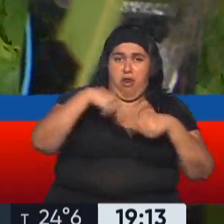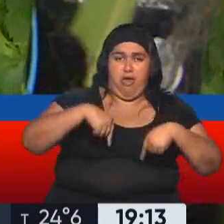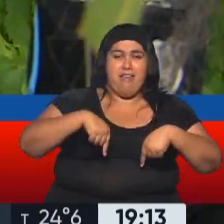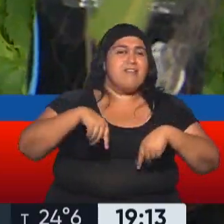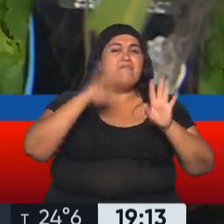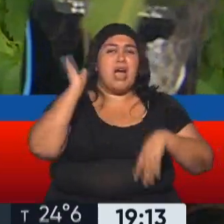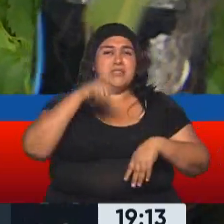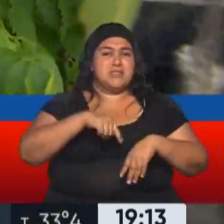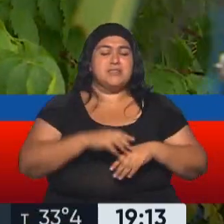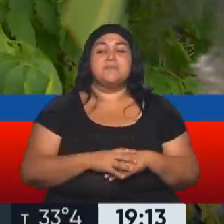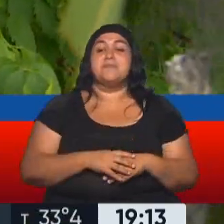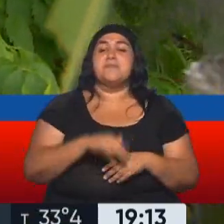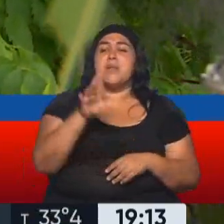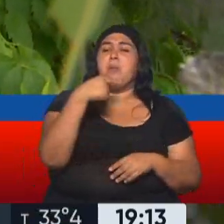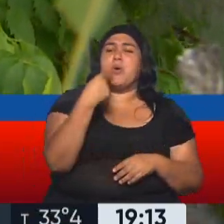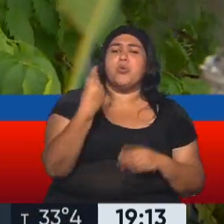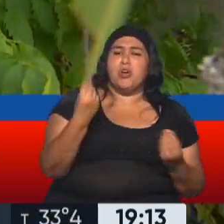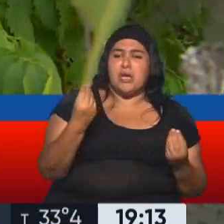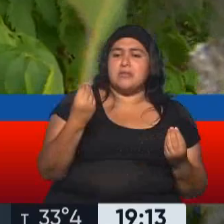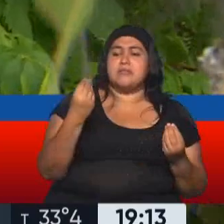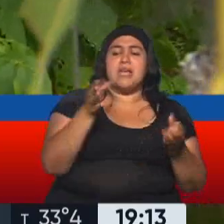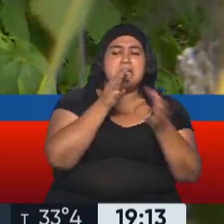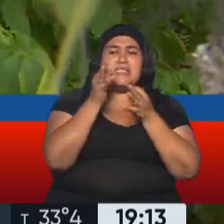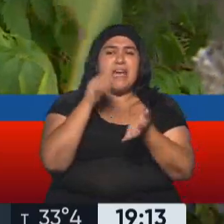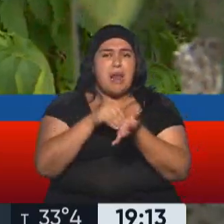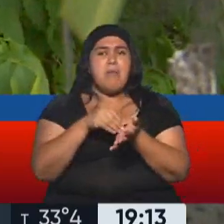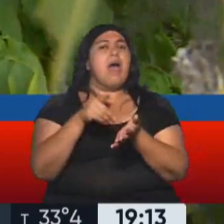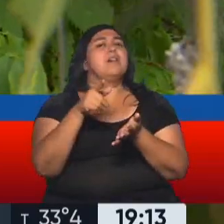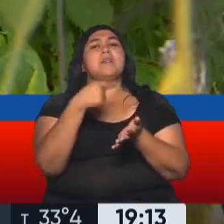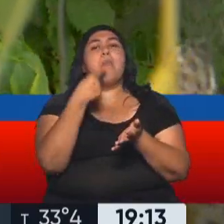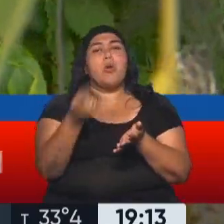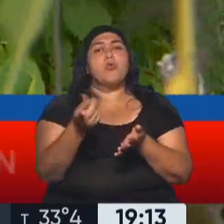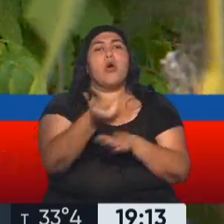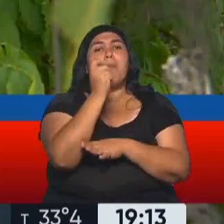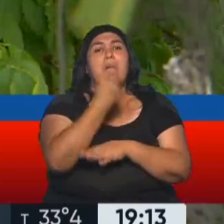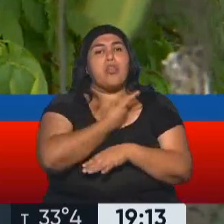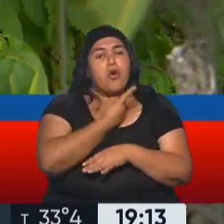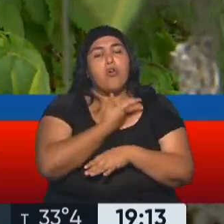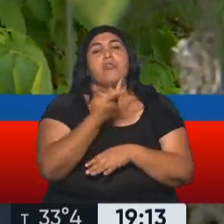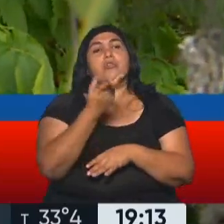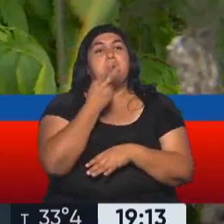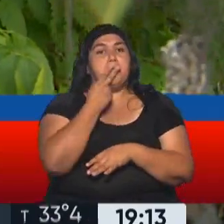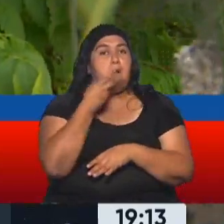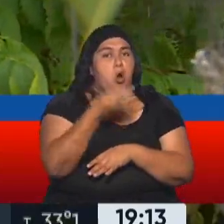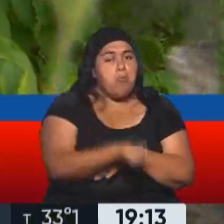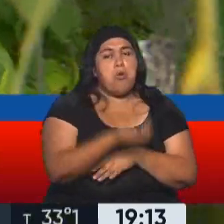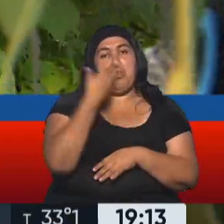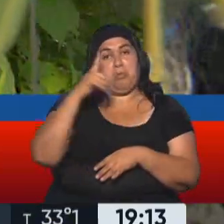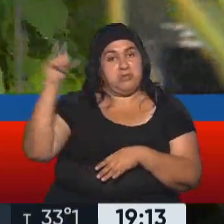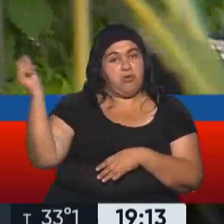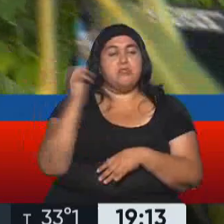Toda la zona del Paraná. Y bueno, no pudo tener más charla que esa. Le preguntó dónde se pescaba, le compró la mercadería y se fue. Y se fue.